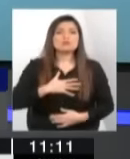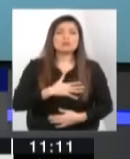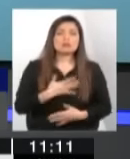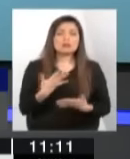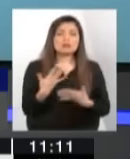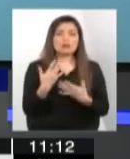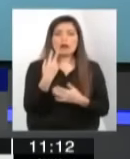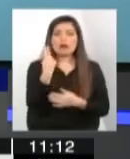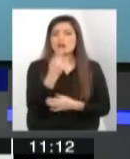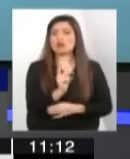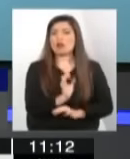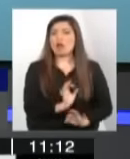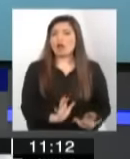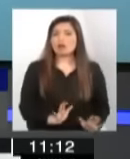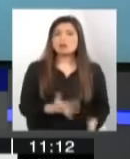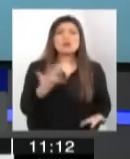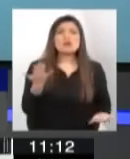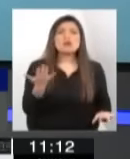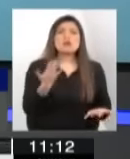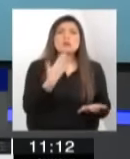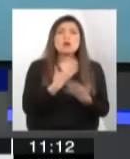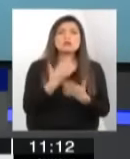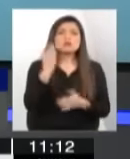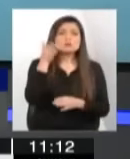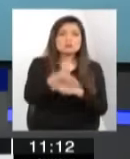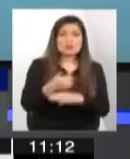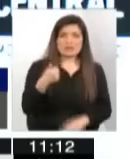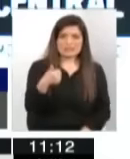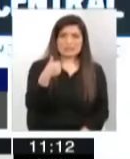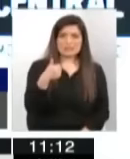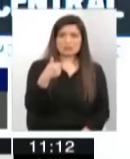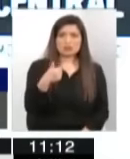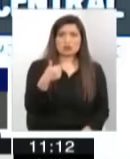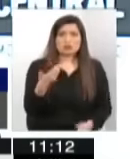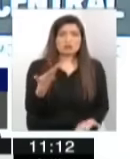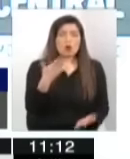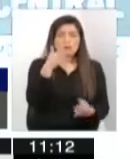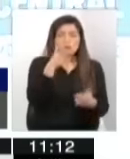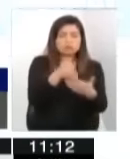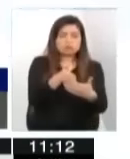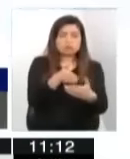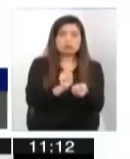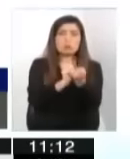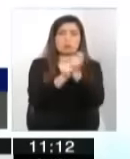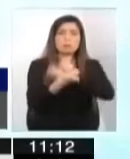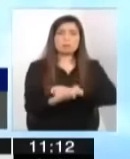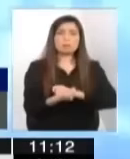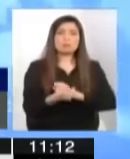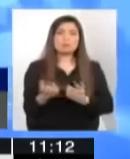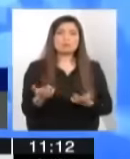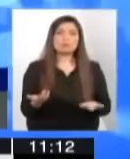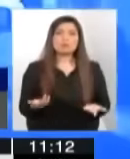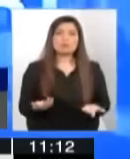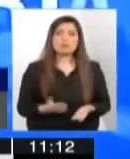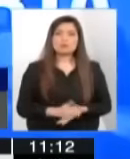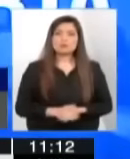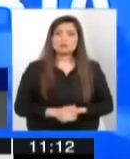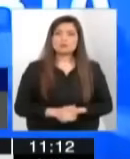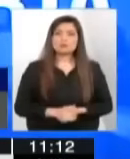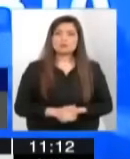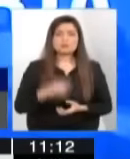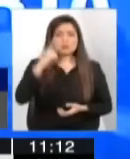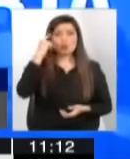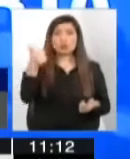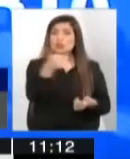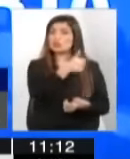Entonces, ¿por qué crees tú? ¿En qué topaste cuando fuiste director para conseguir cambios? Yo creo que lo han planteado todo aquí de alguna manera. Este mundo, el